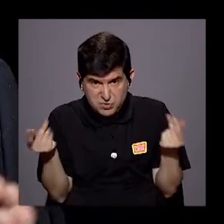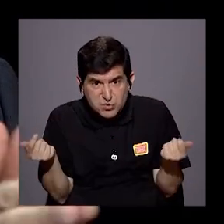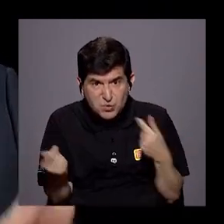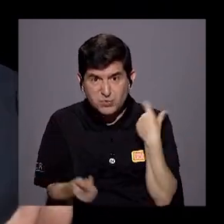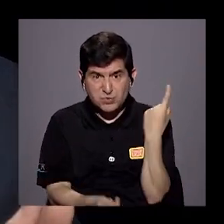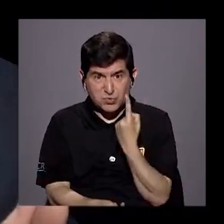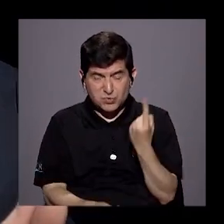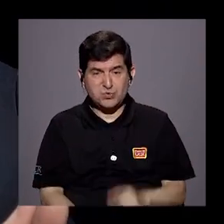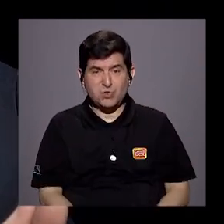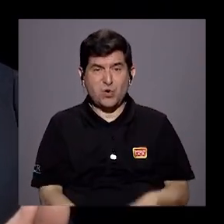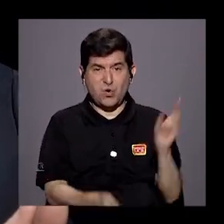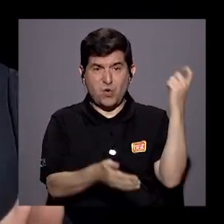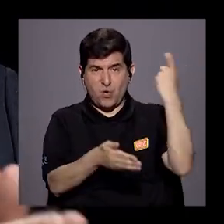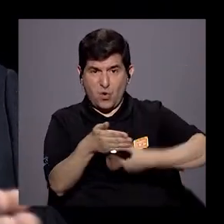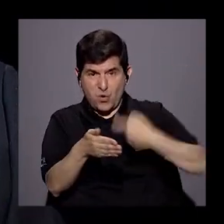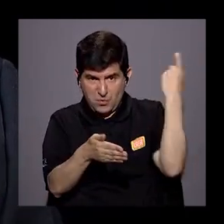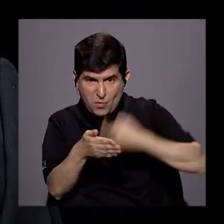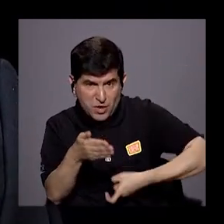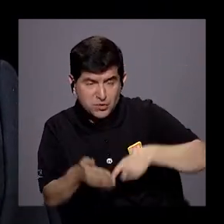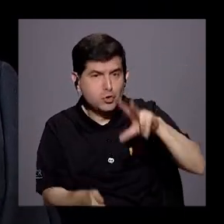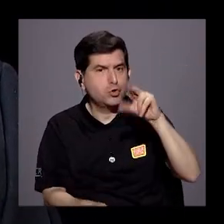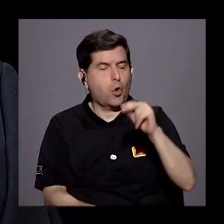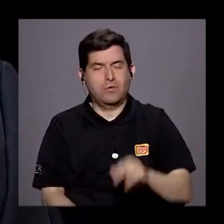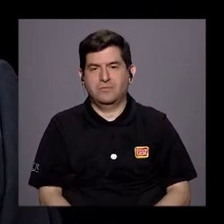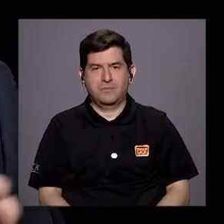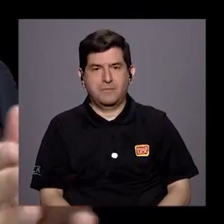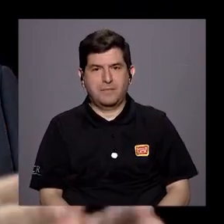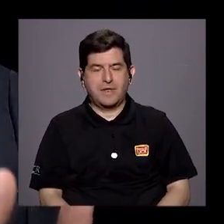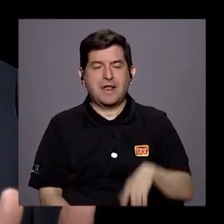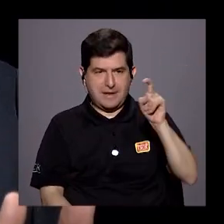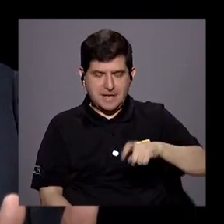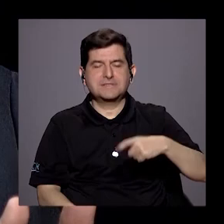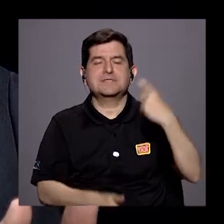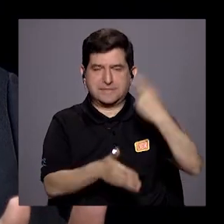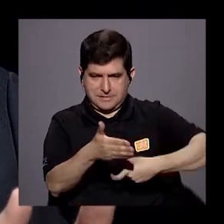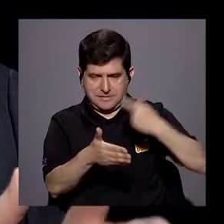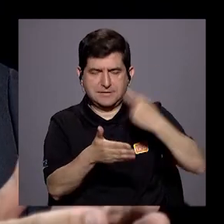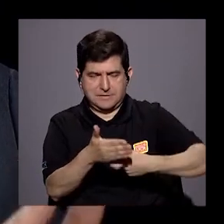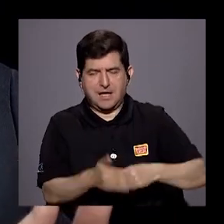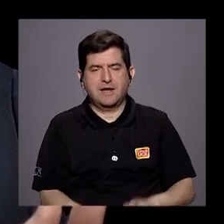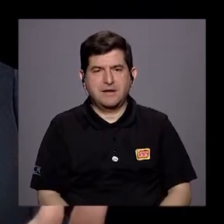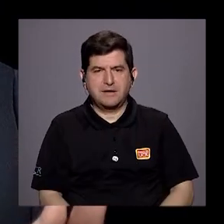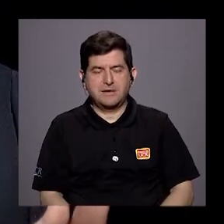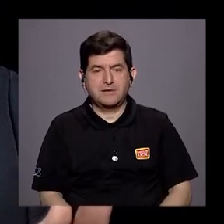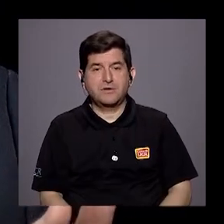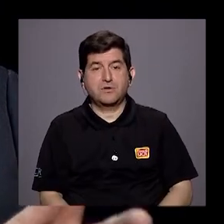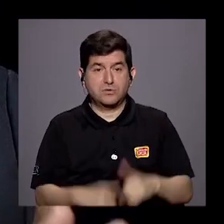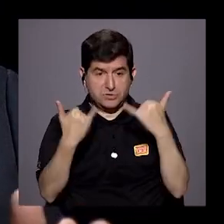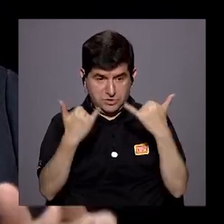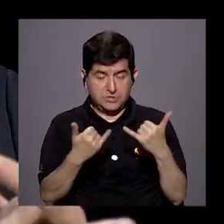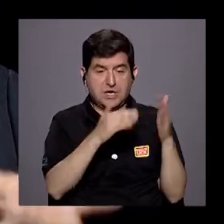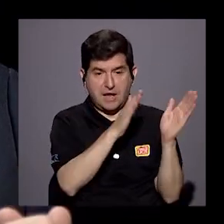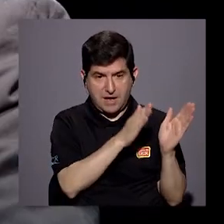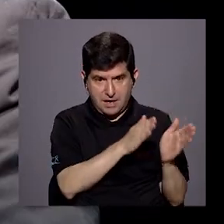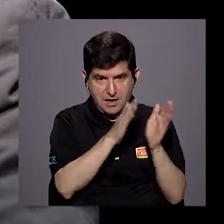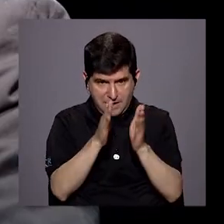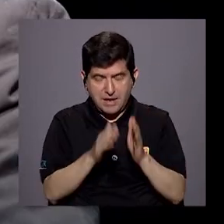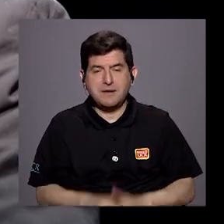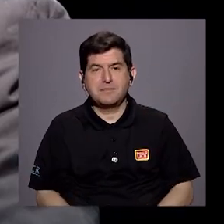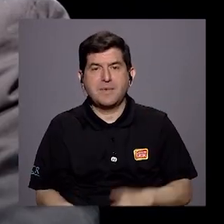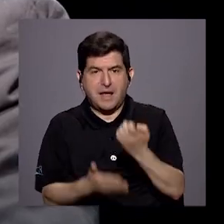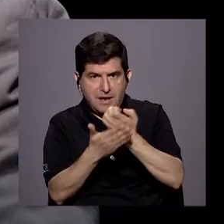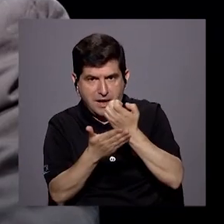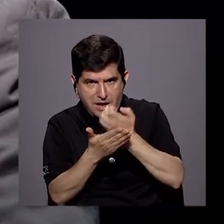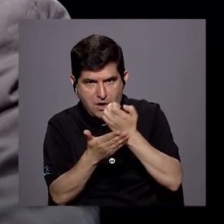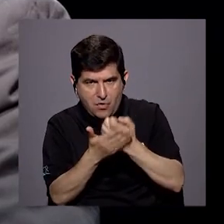resuelve solo con poner impuestos. Este tema se resuelve poniendo más impuestos que se pusieron en el plan, en el